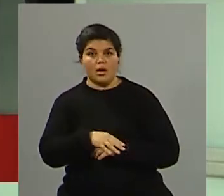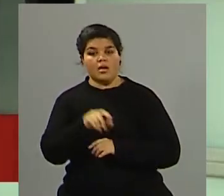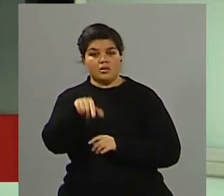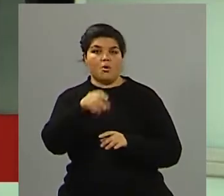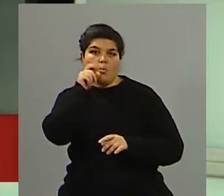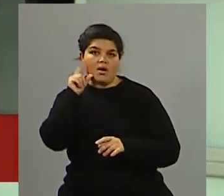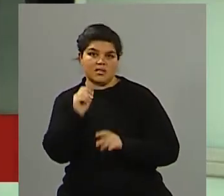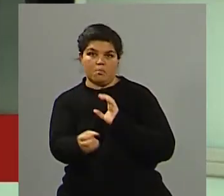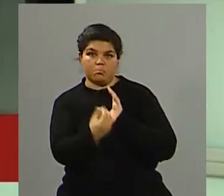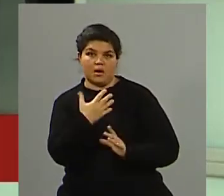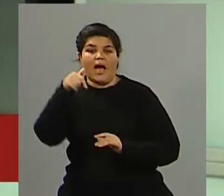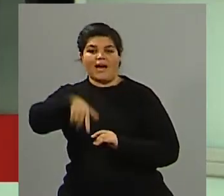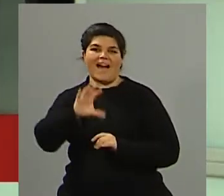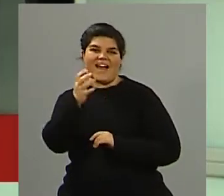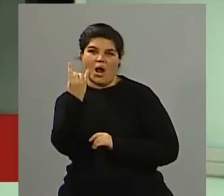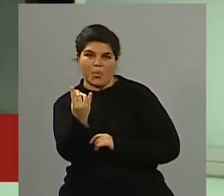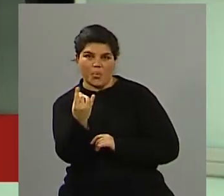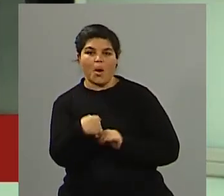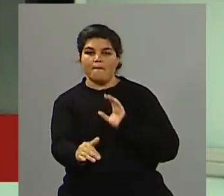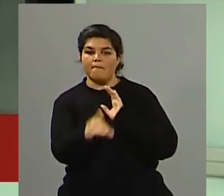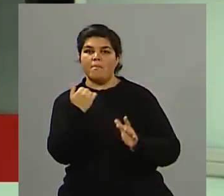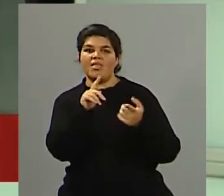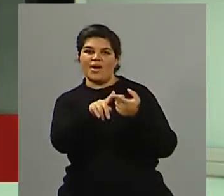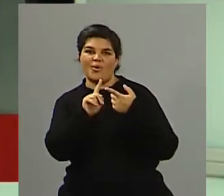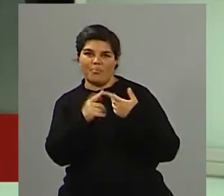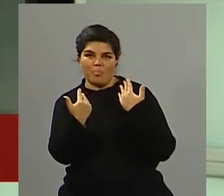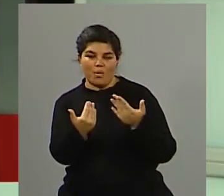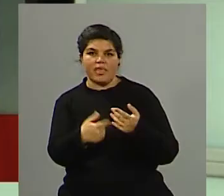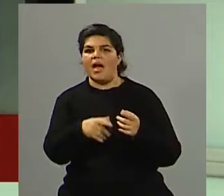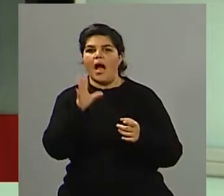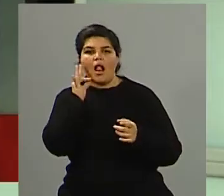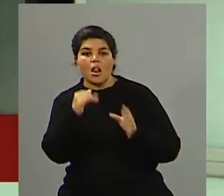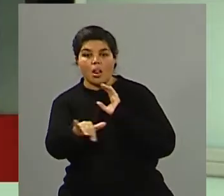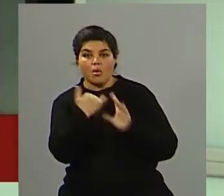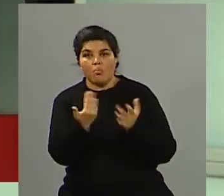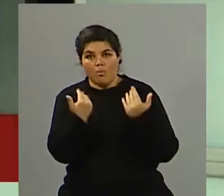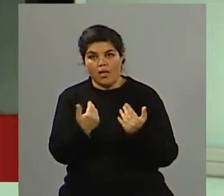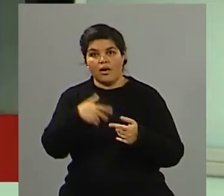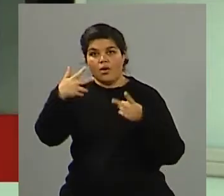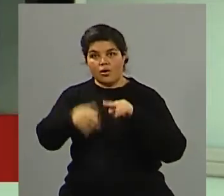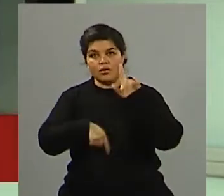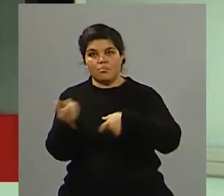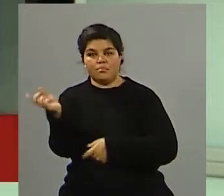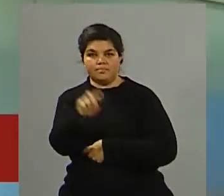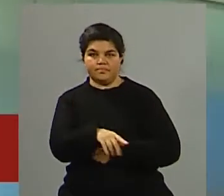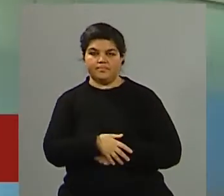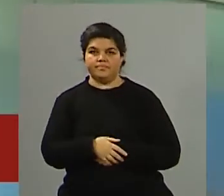el WhatsApp de Señal U y están invitados a compartir algún comentario con nosotros. Nos vamos a la pausa. Ya venimos.